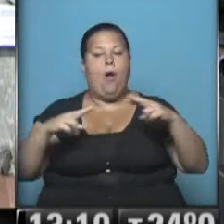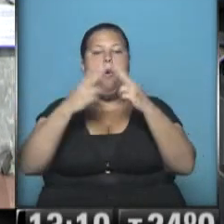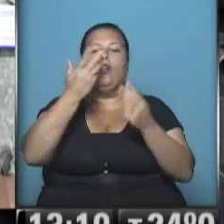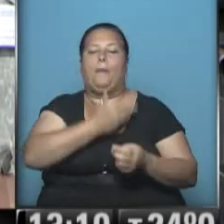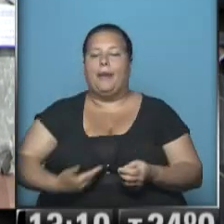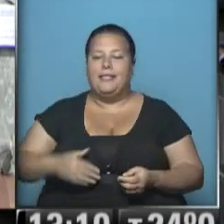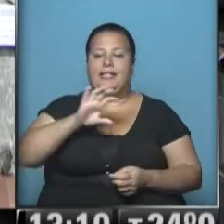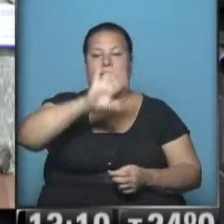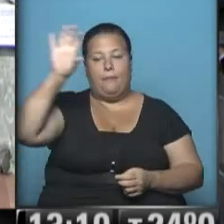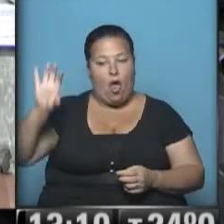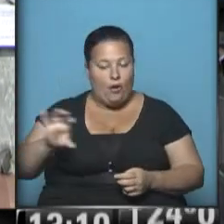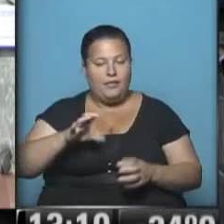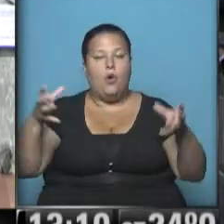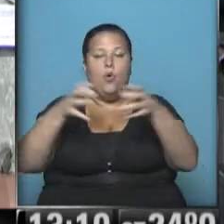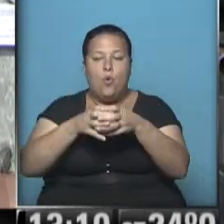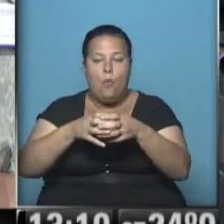jefes de Estado del bloque regional.